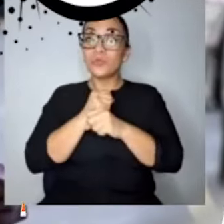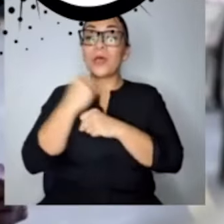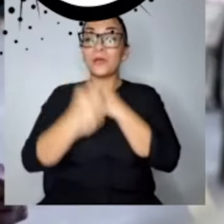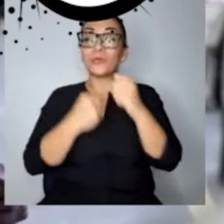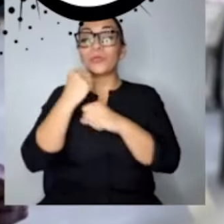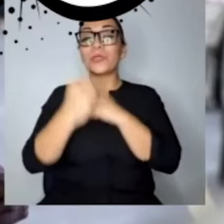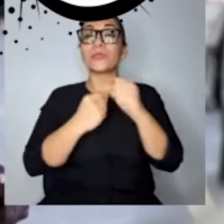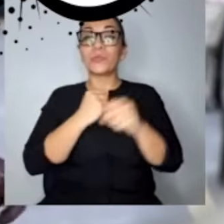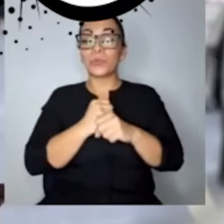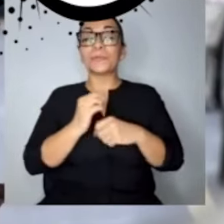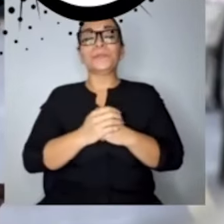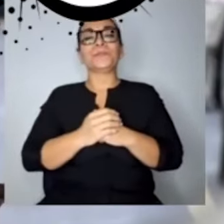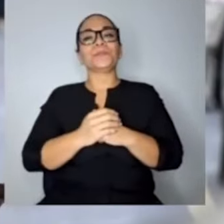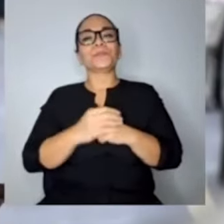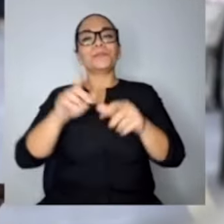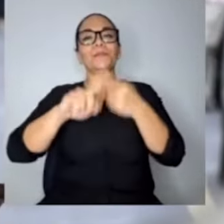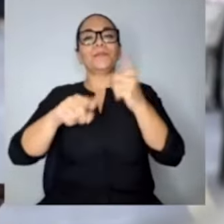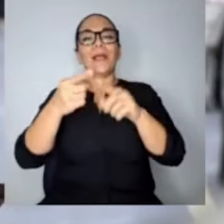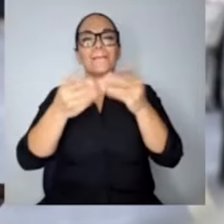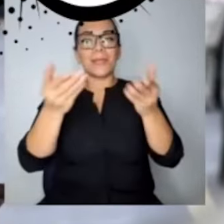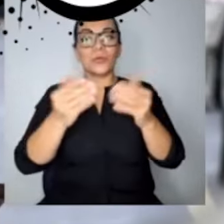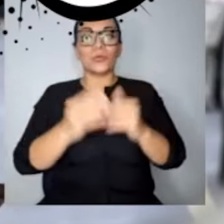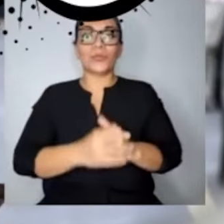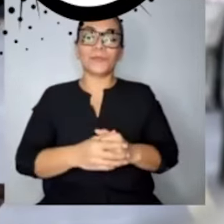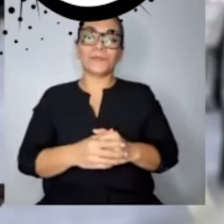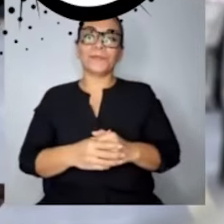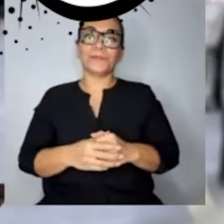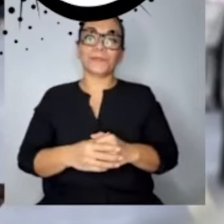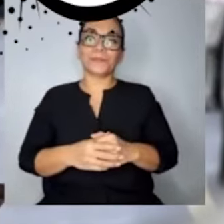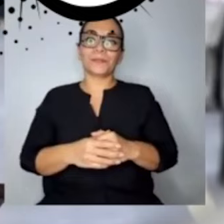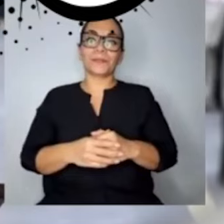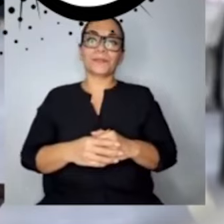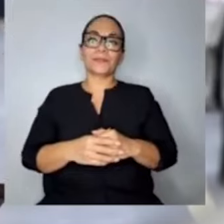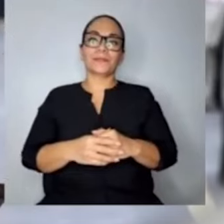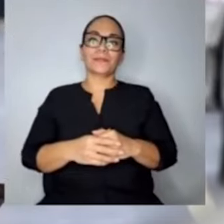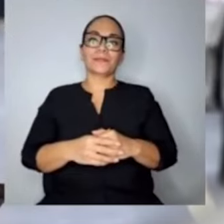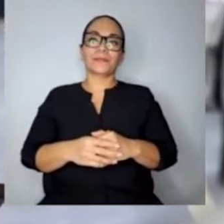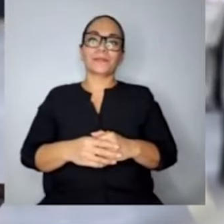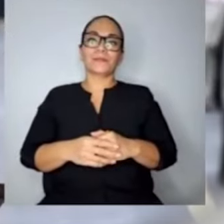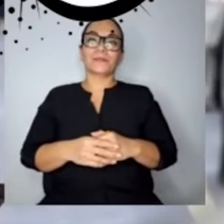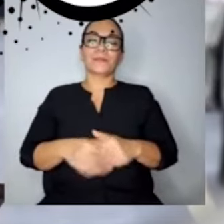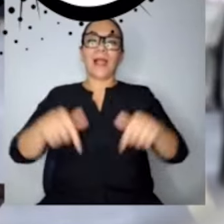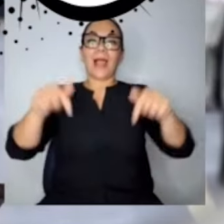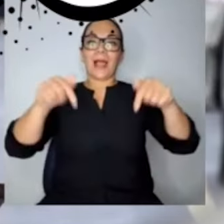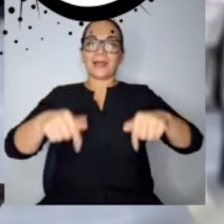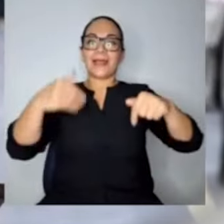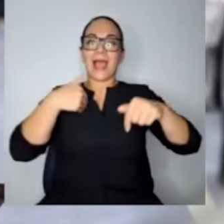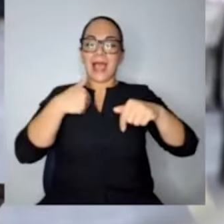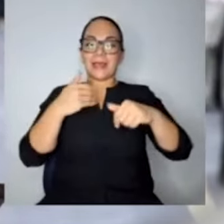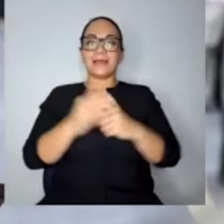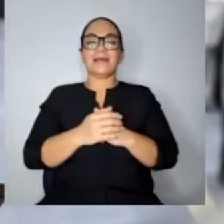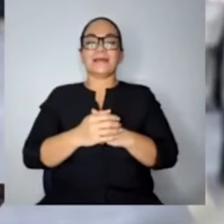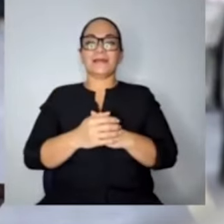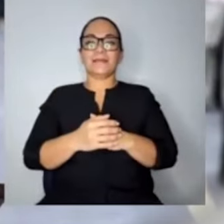Entonces, amigos y amigas, aquí hay una,